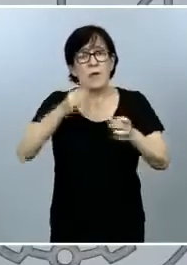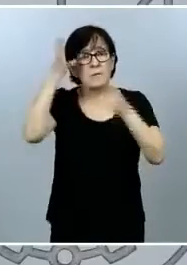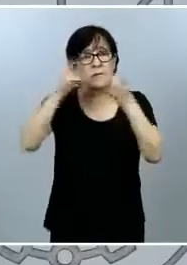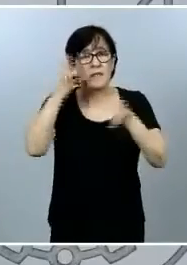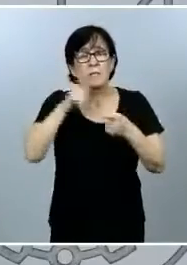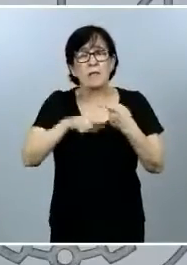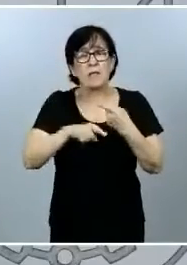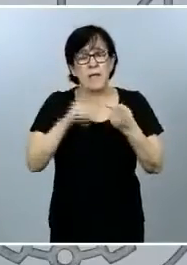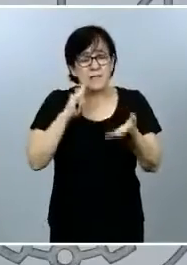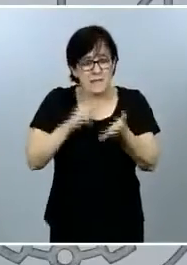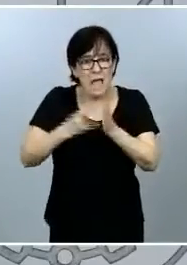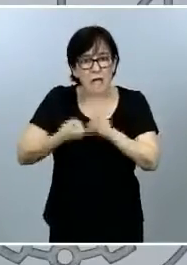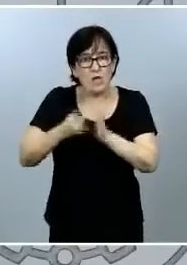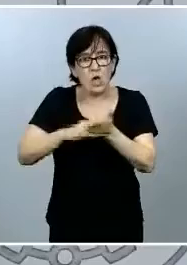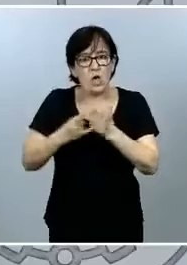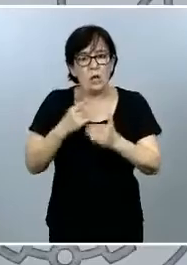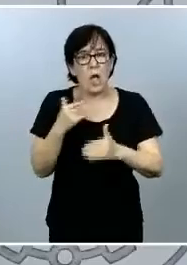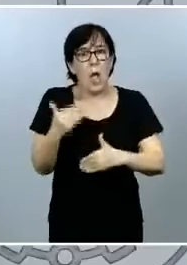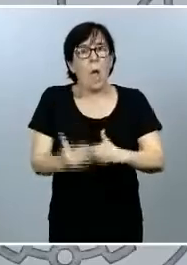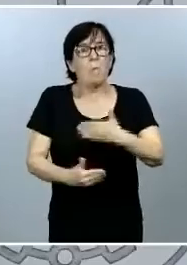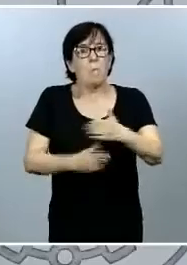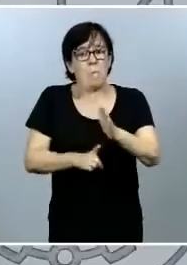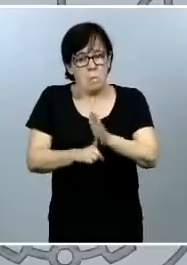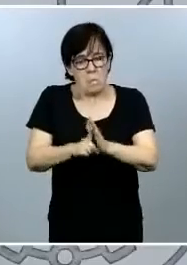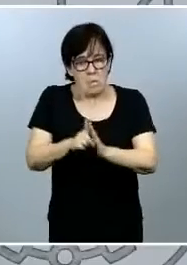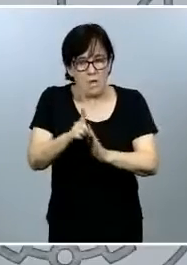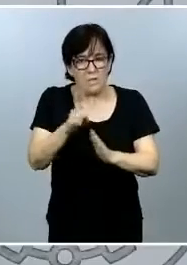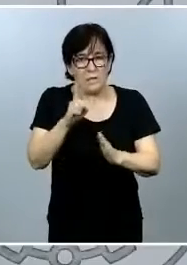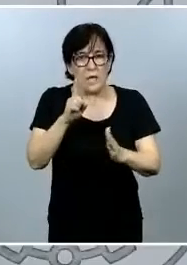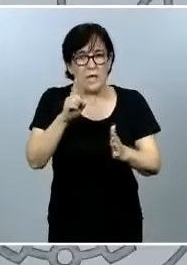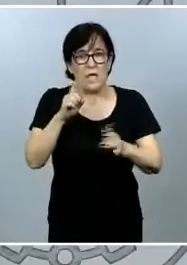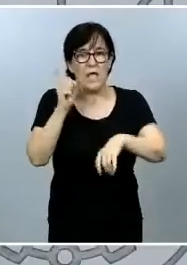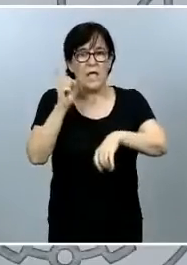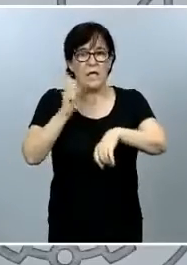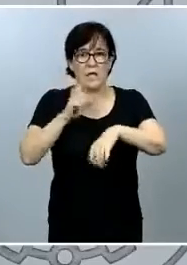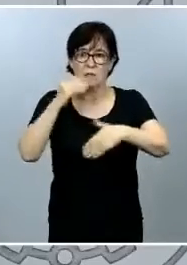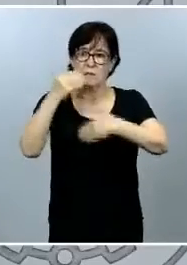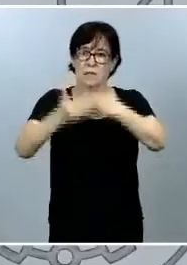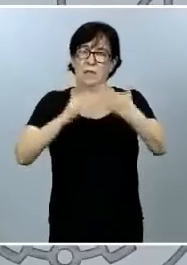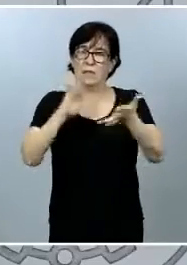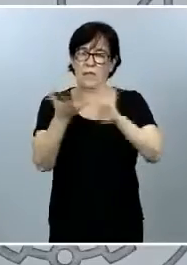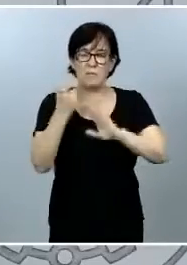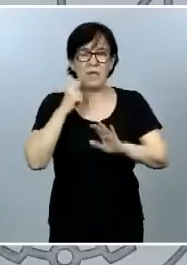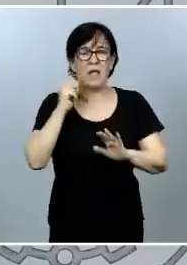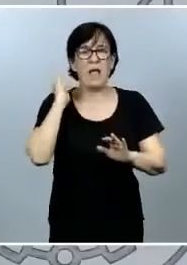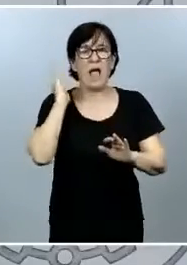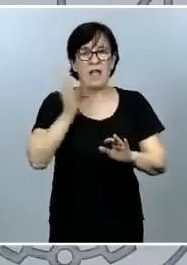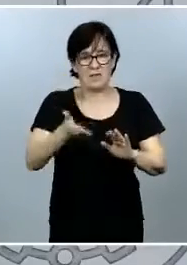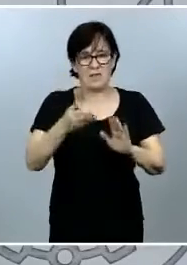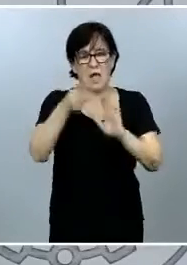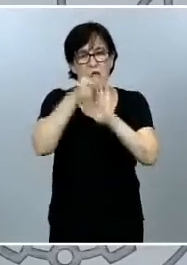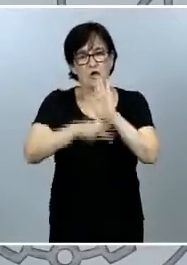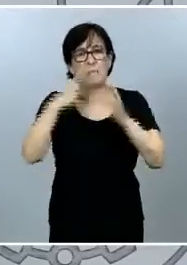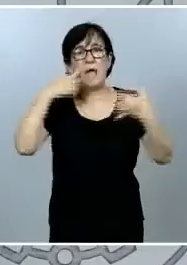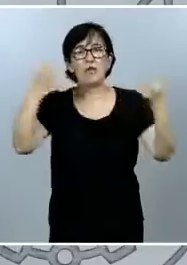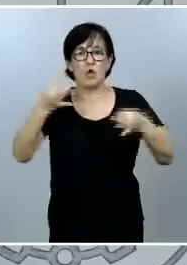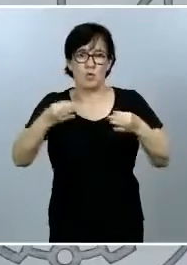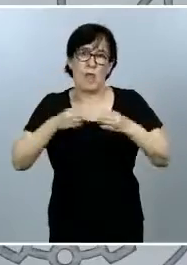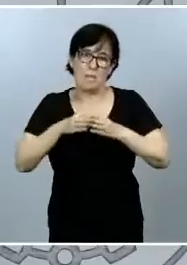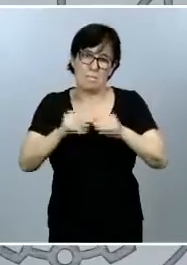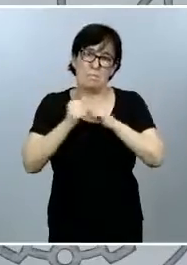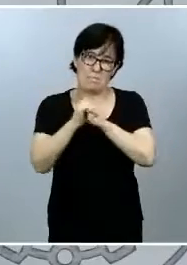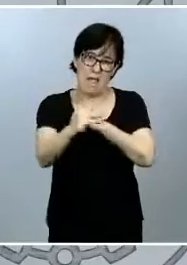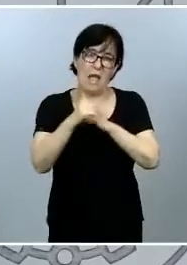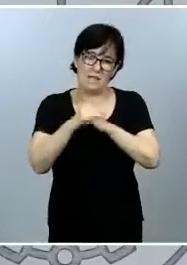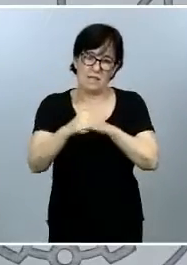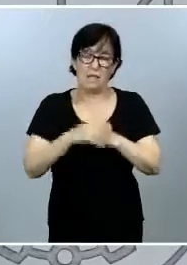tecnología ha ido avanzando a lo largo del tiempo y afectando a normas que eran de seguridad marítima. De hecho, en